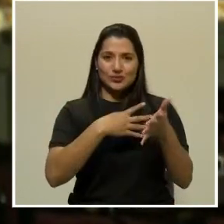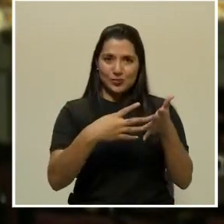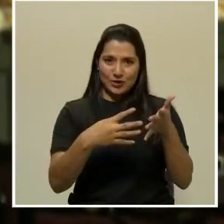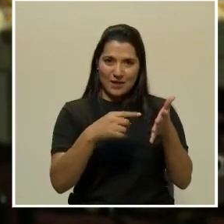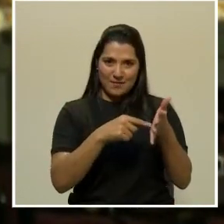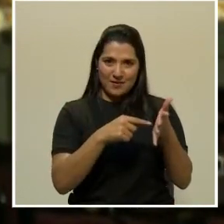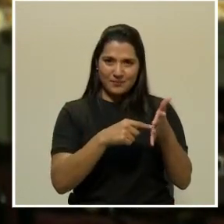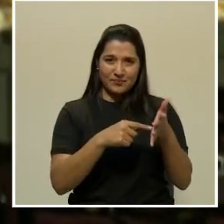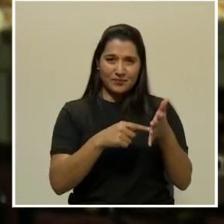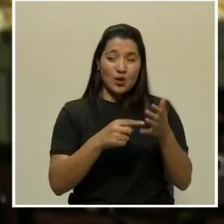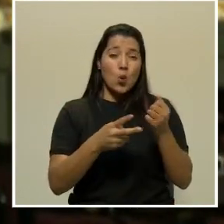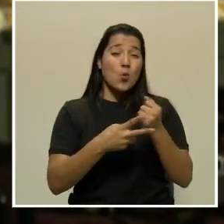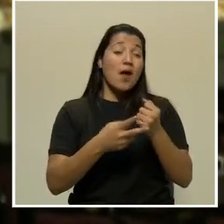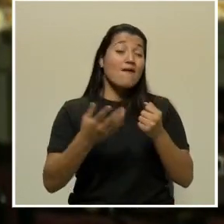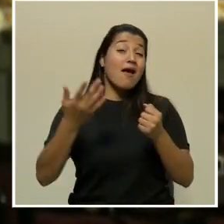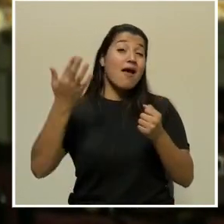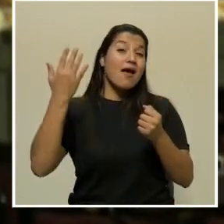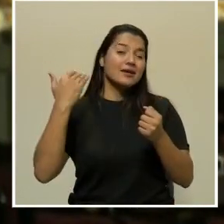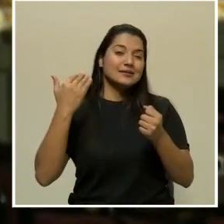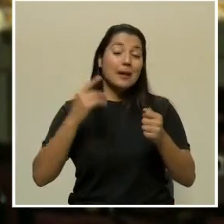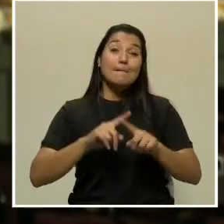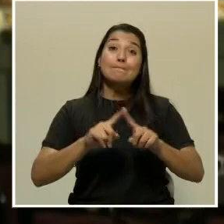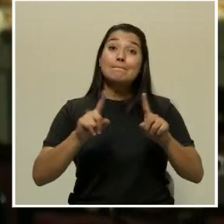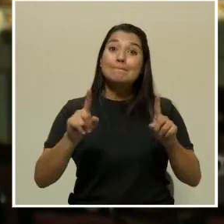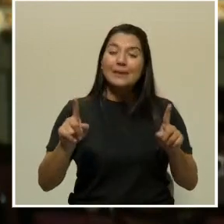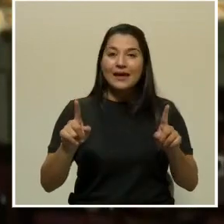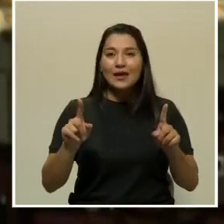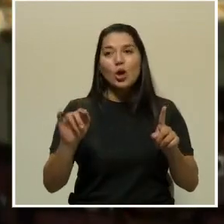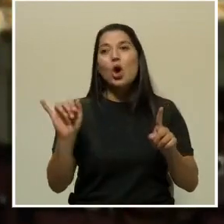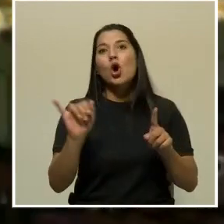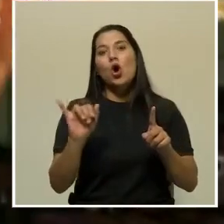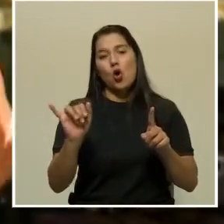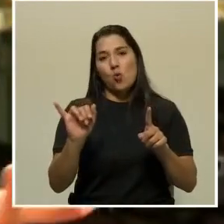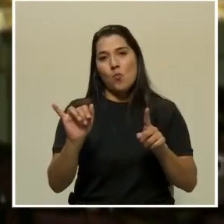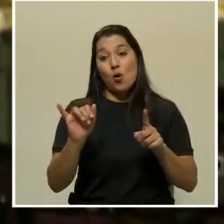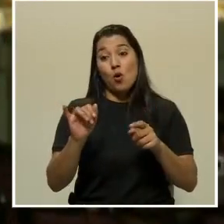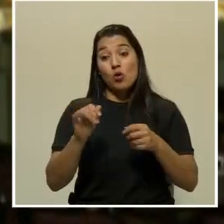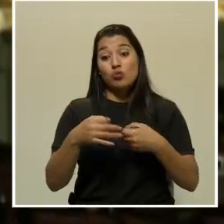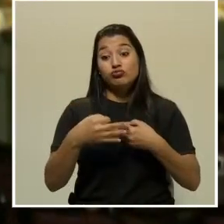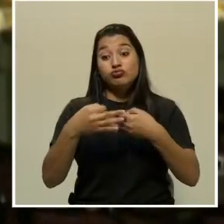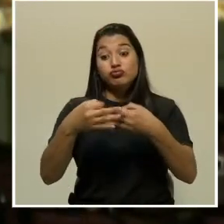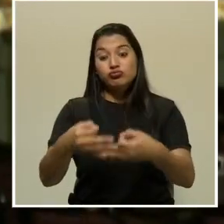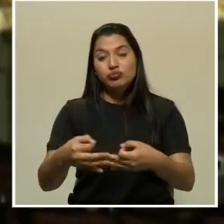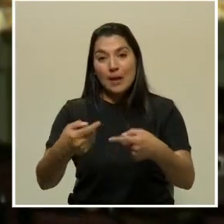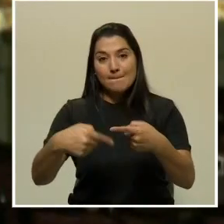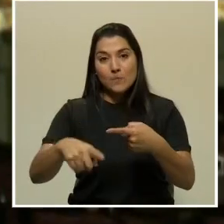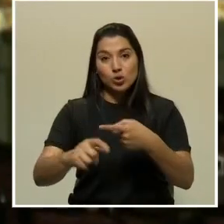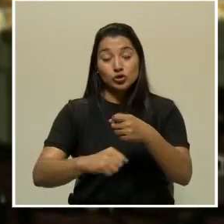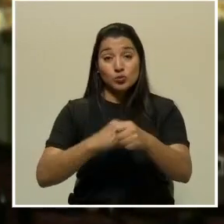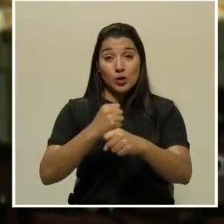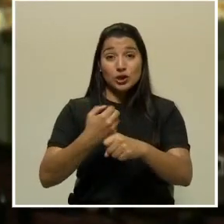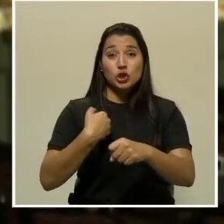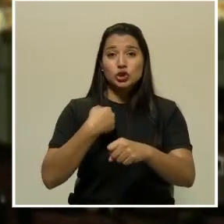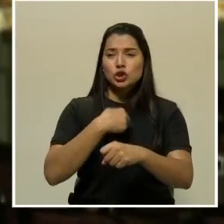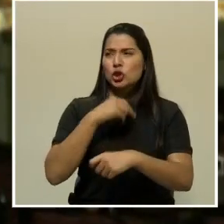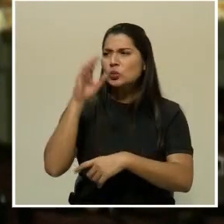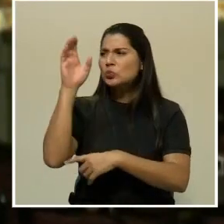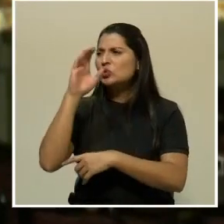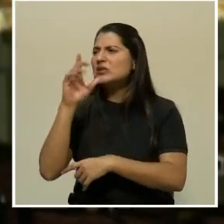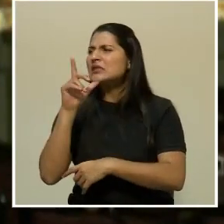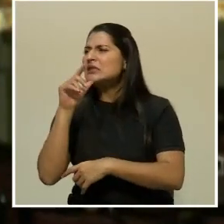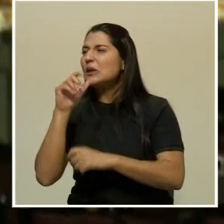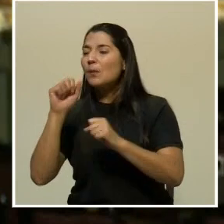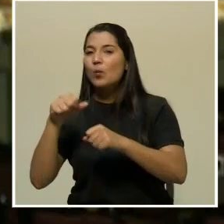pero que como el programa se pasó al año entrante, buscamos quién nos acompañara para poder tener en escena